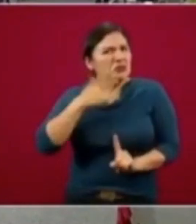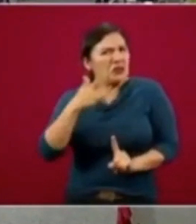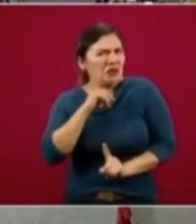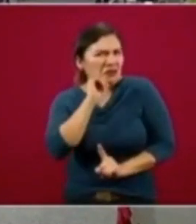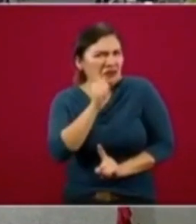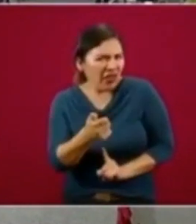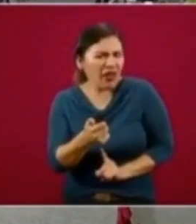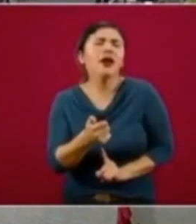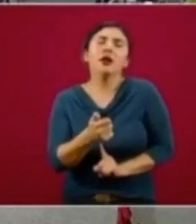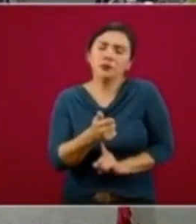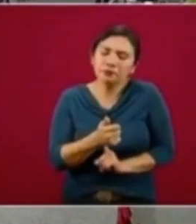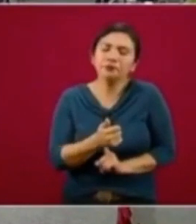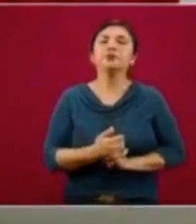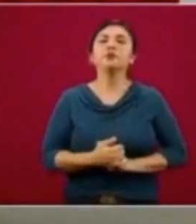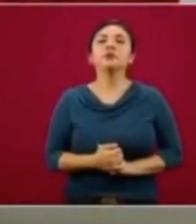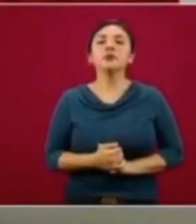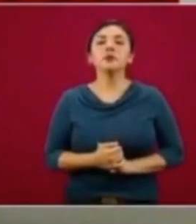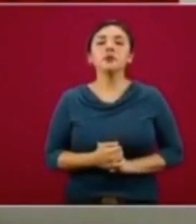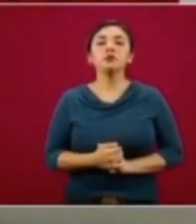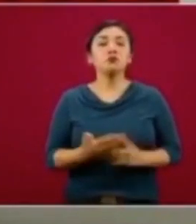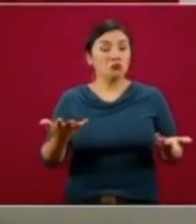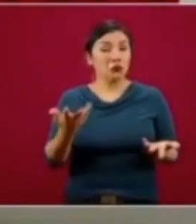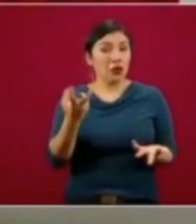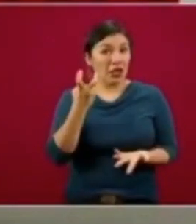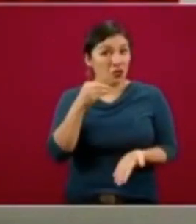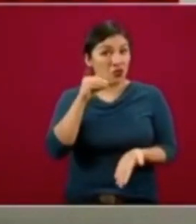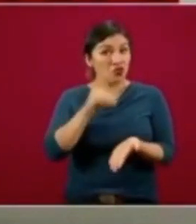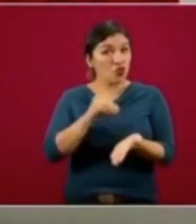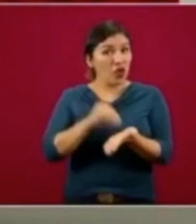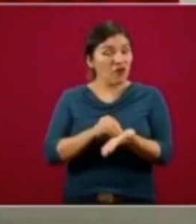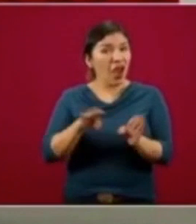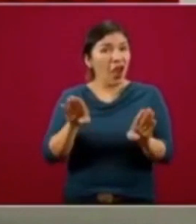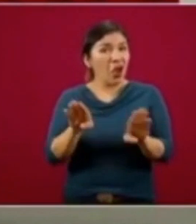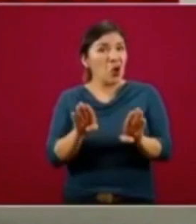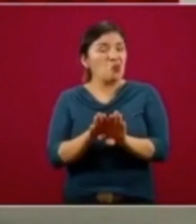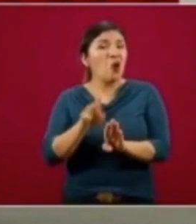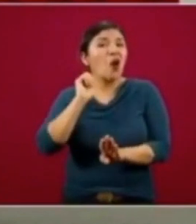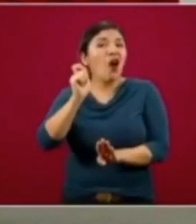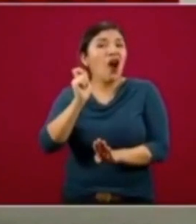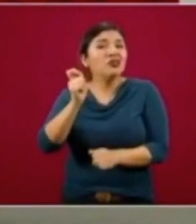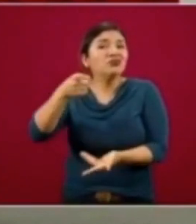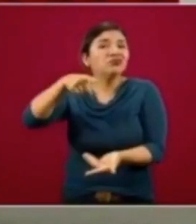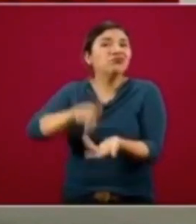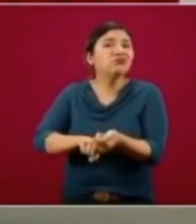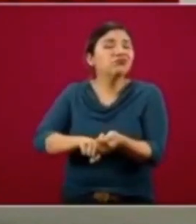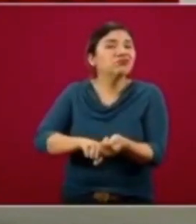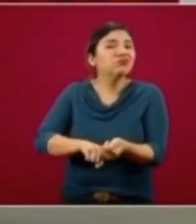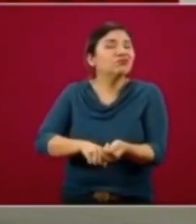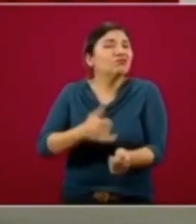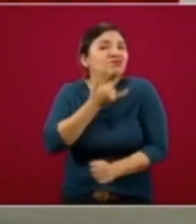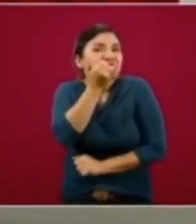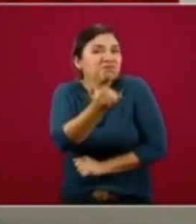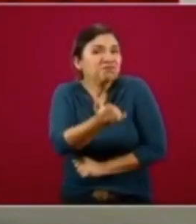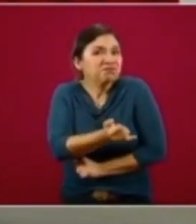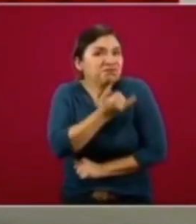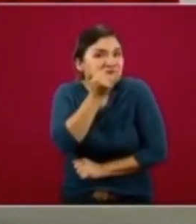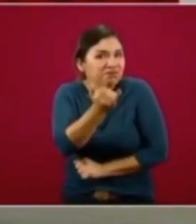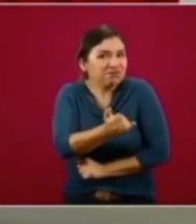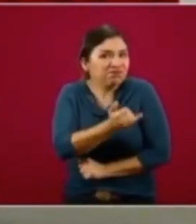Esto todavía permanece en el incómodo mundo de la incertidumbre.